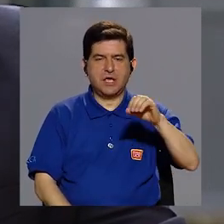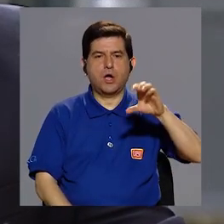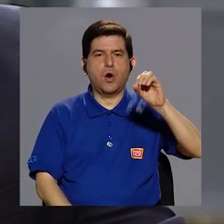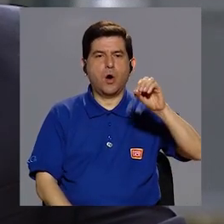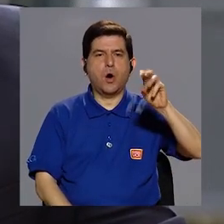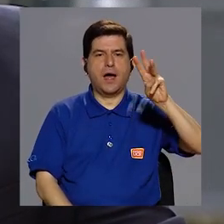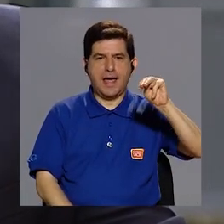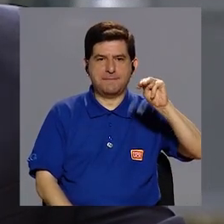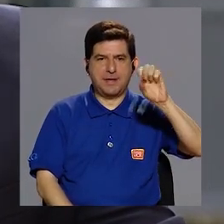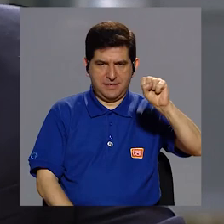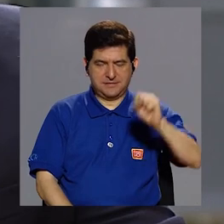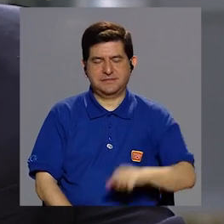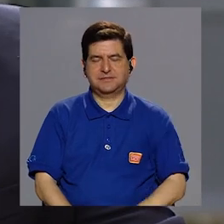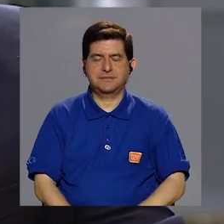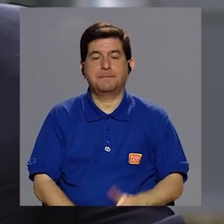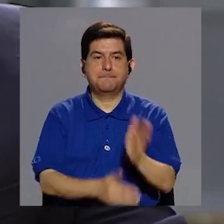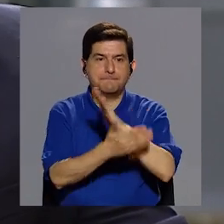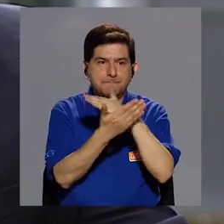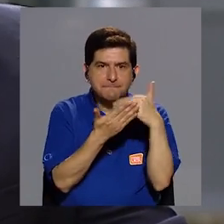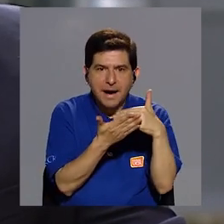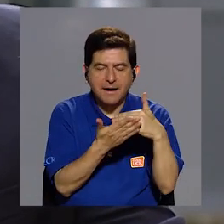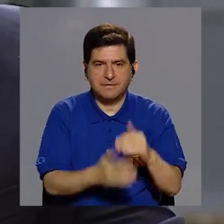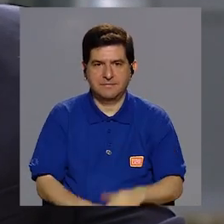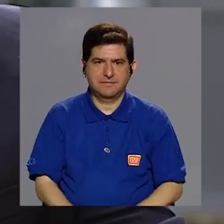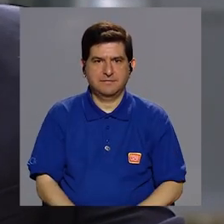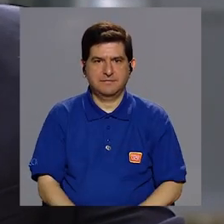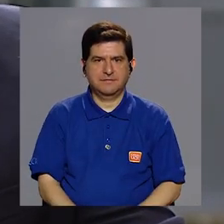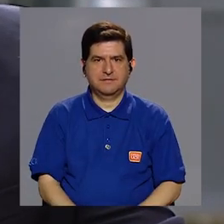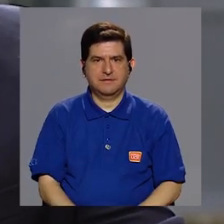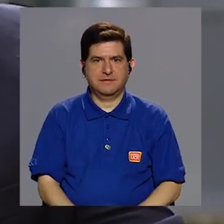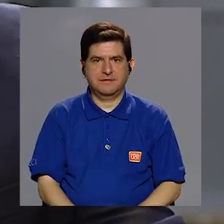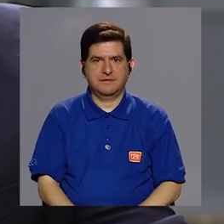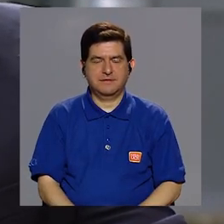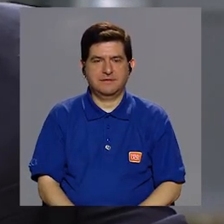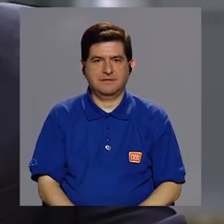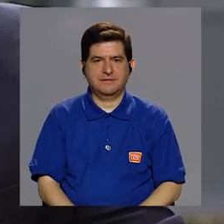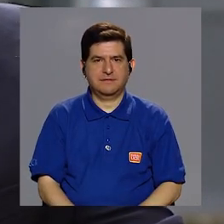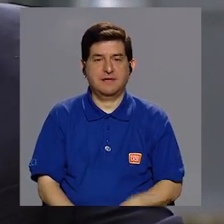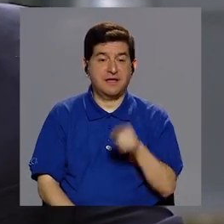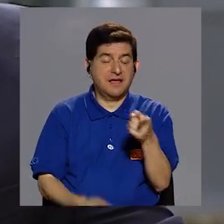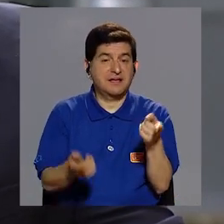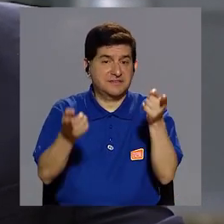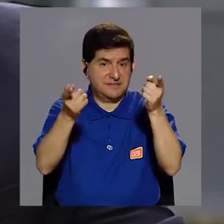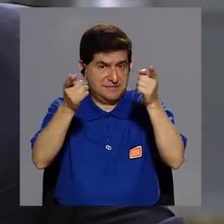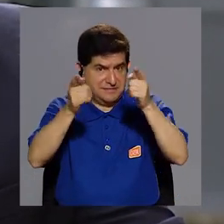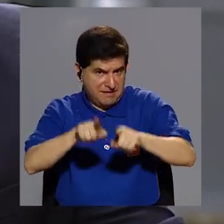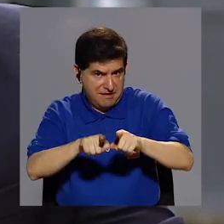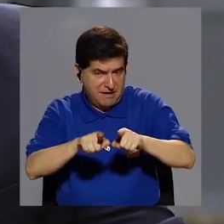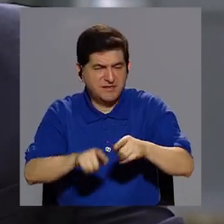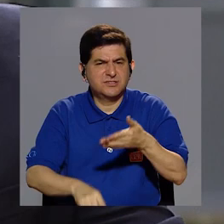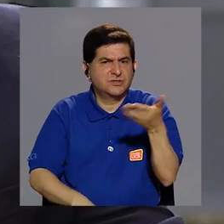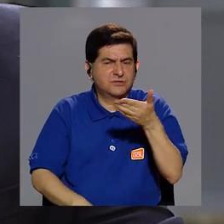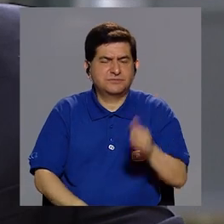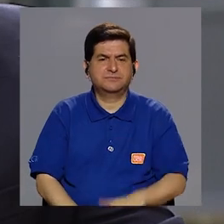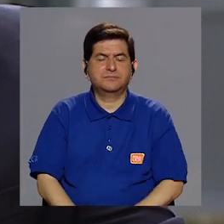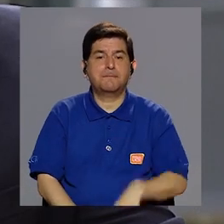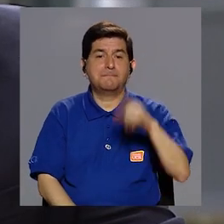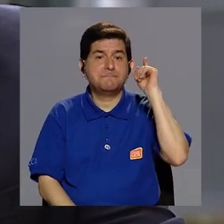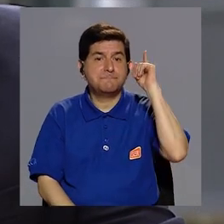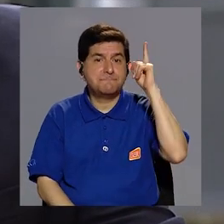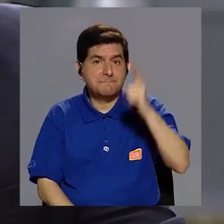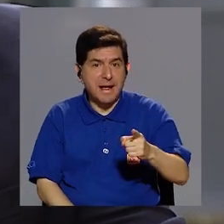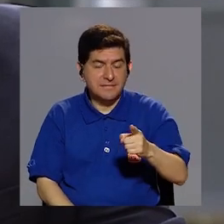y la OPS como parte de la OMS son